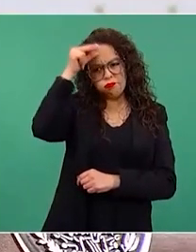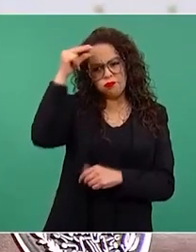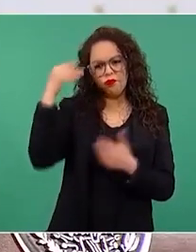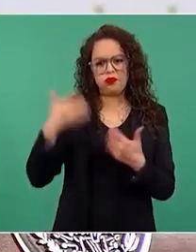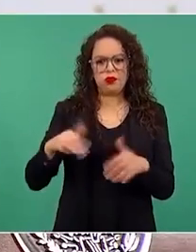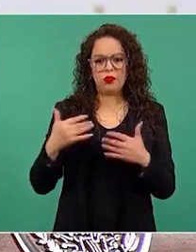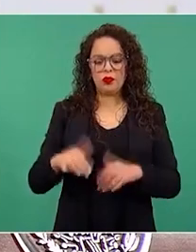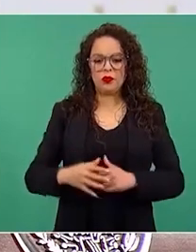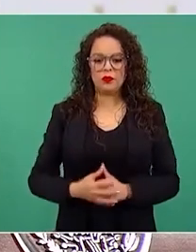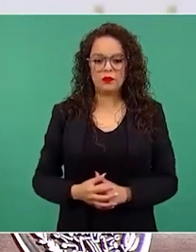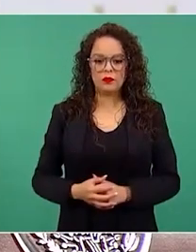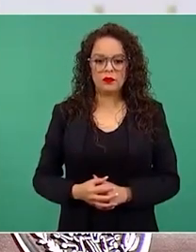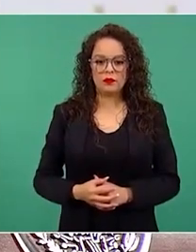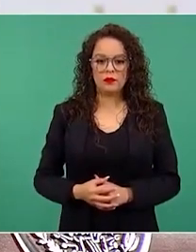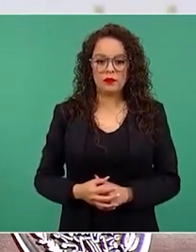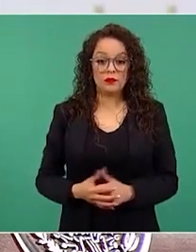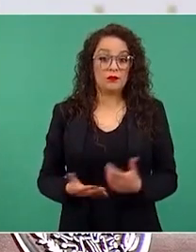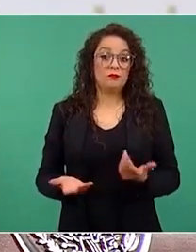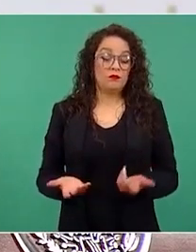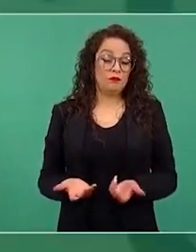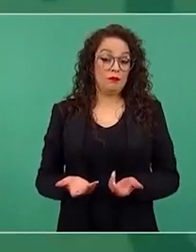tan inteligente que